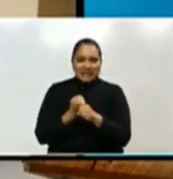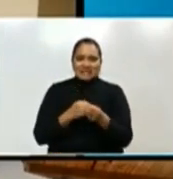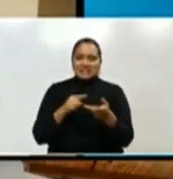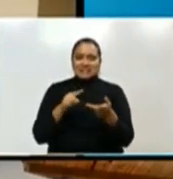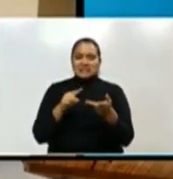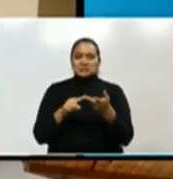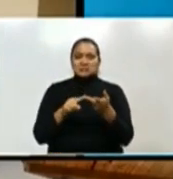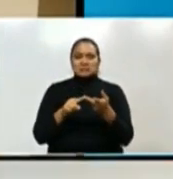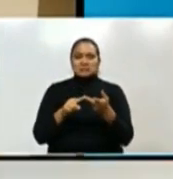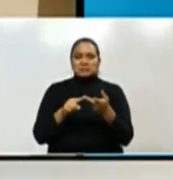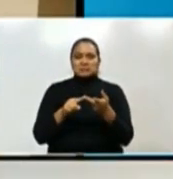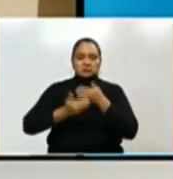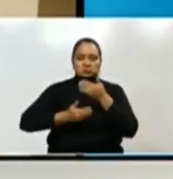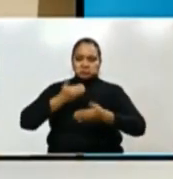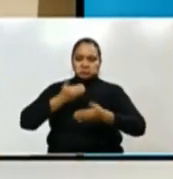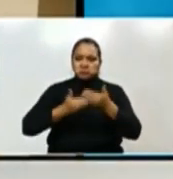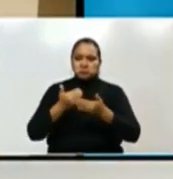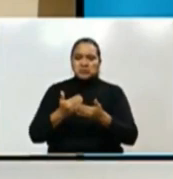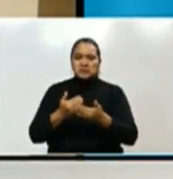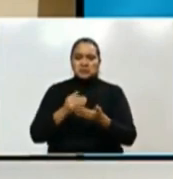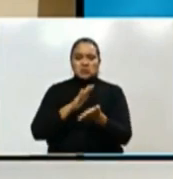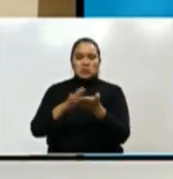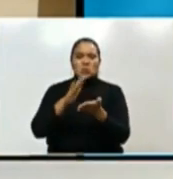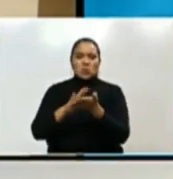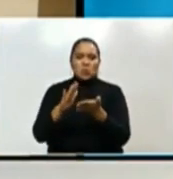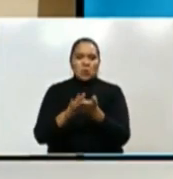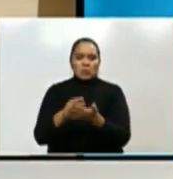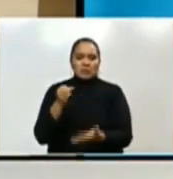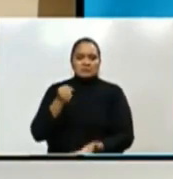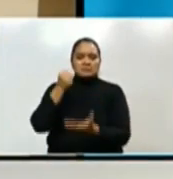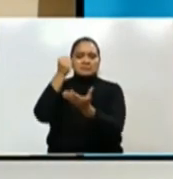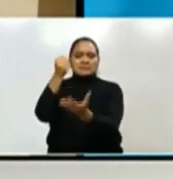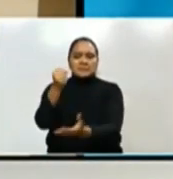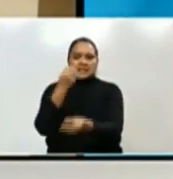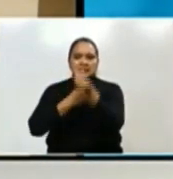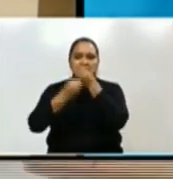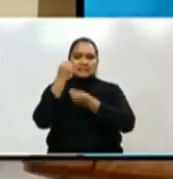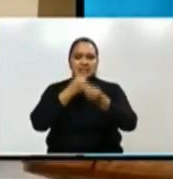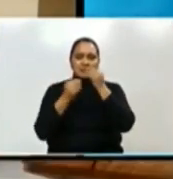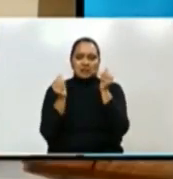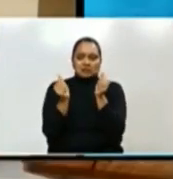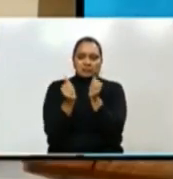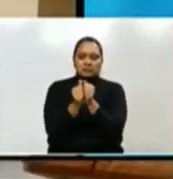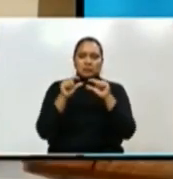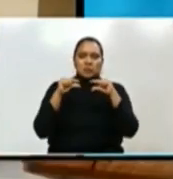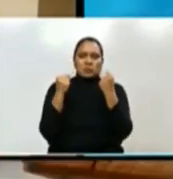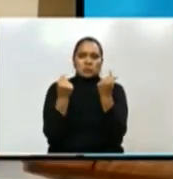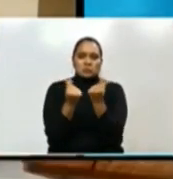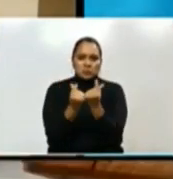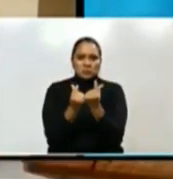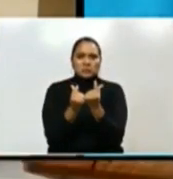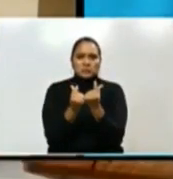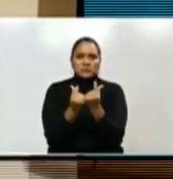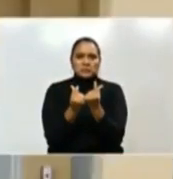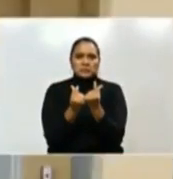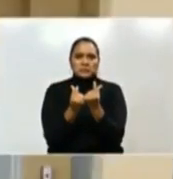evitar el proceso de compras y de entrega de alimentos a la población de Honduras.